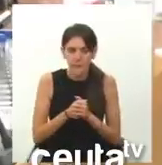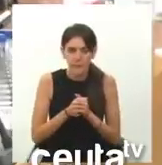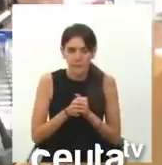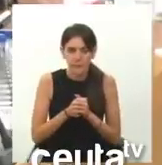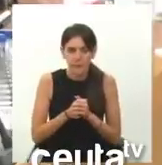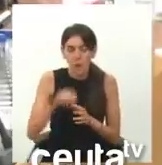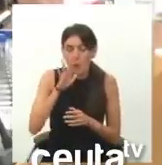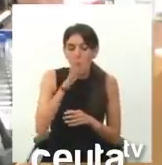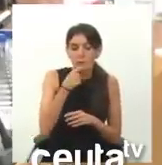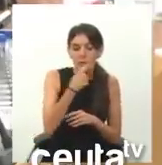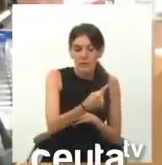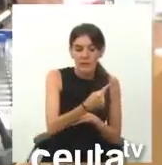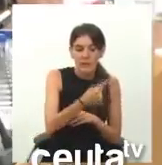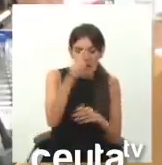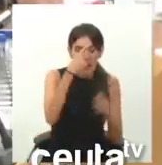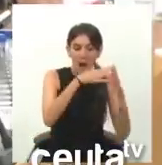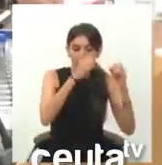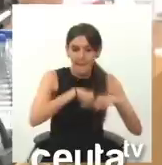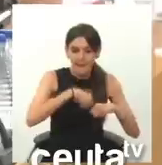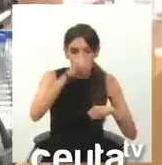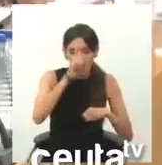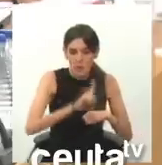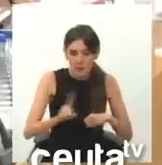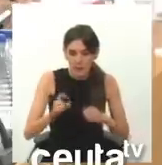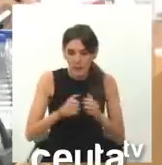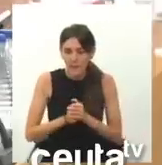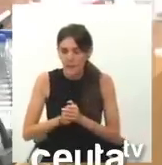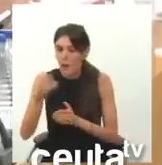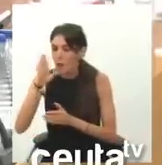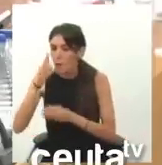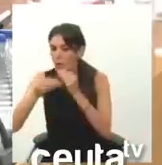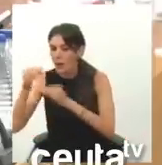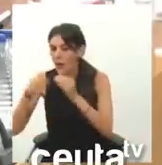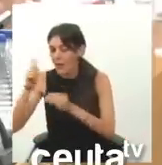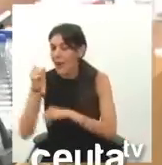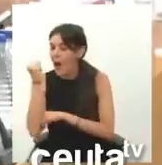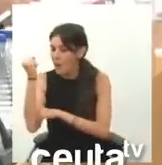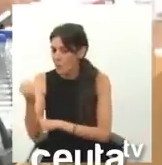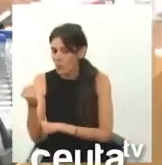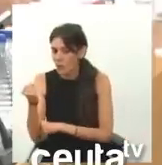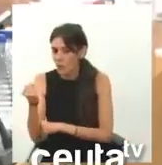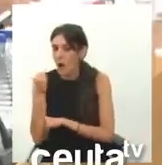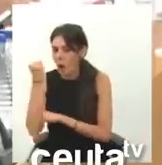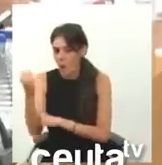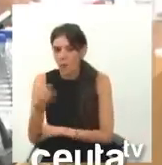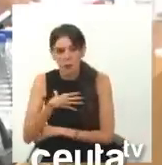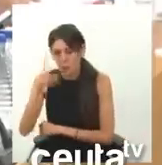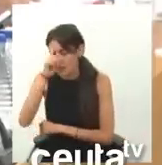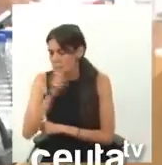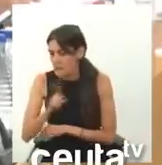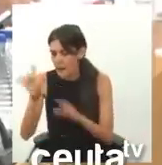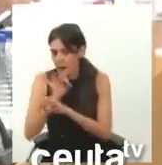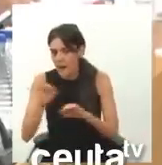¿Por qué uno dice que no se sabe lo que se ha pactado y por qué usted apoya supuestamente sin saber